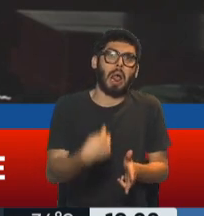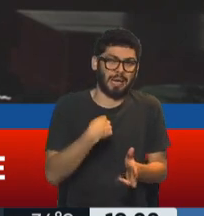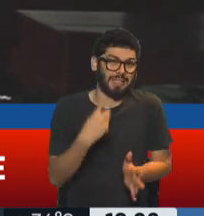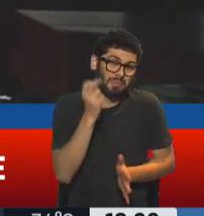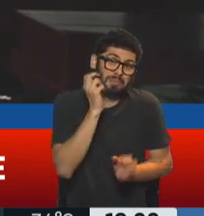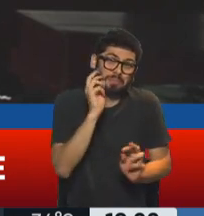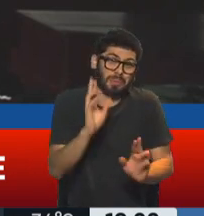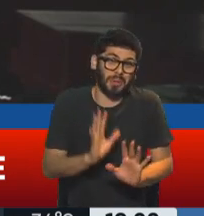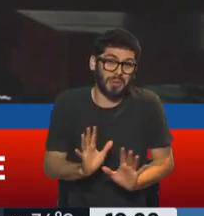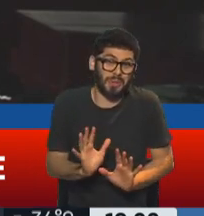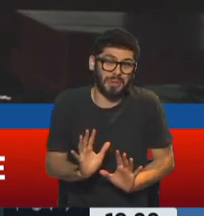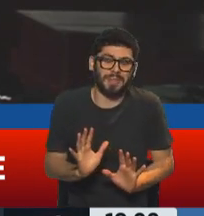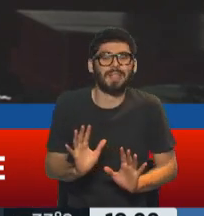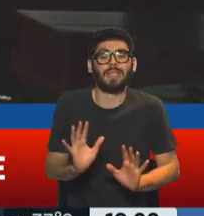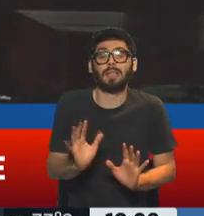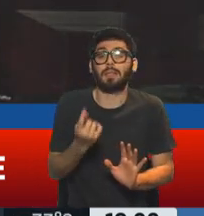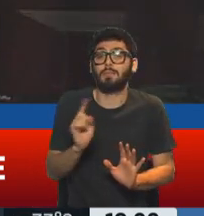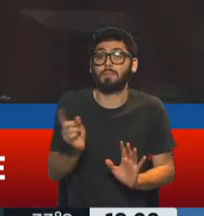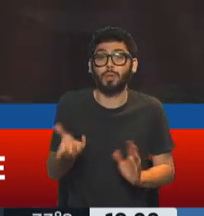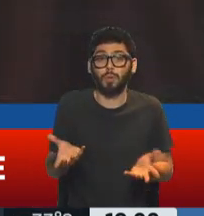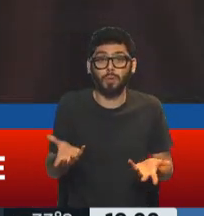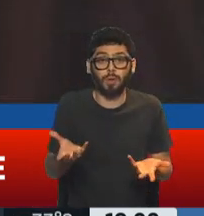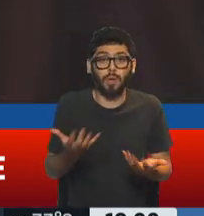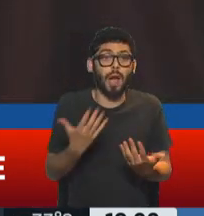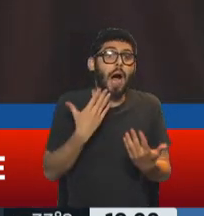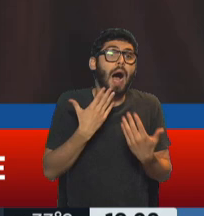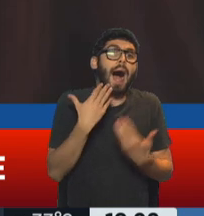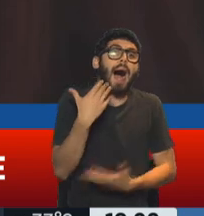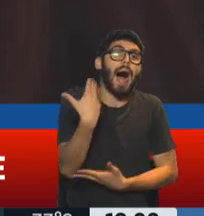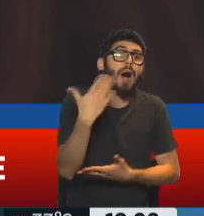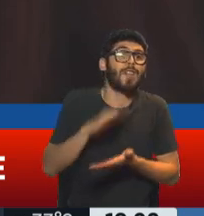verdad es que uno no puede no ser autorreferencial al hablar de Kino.